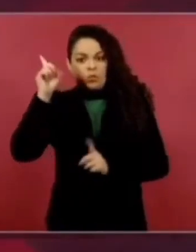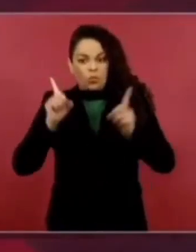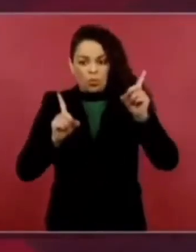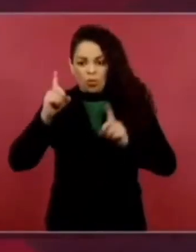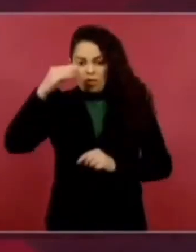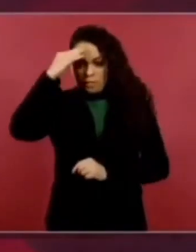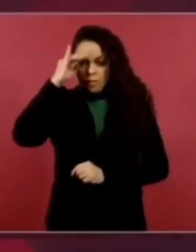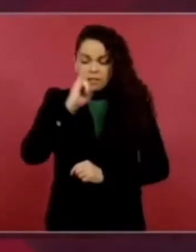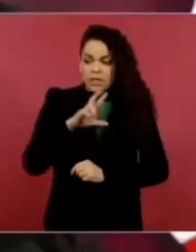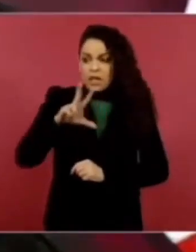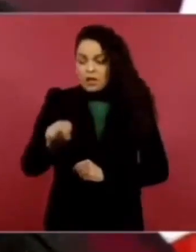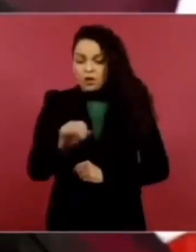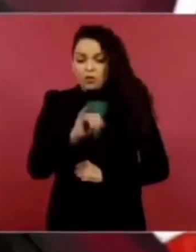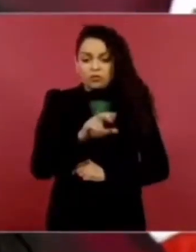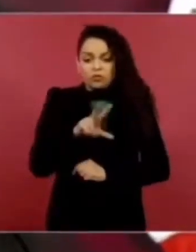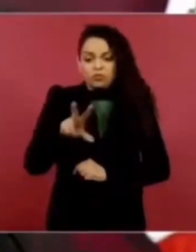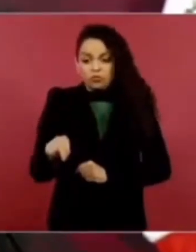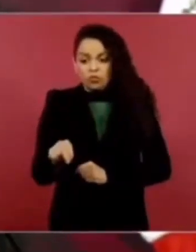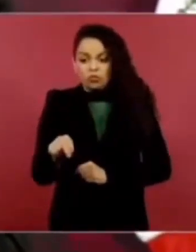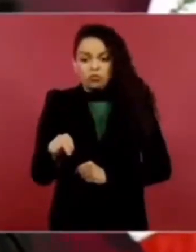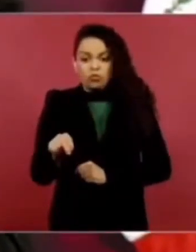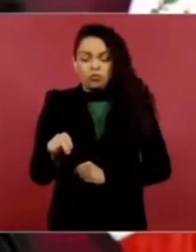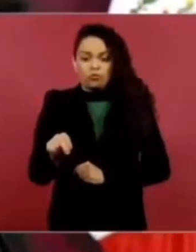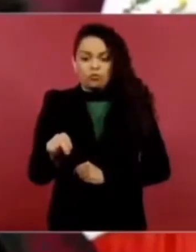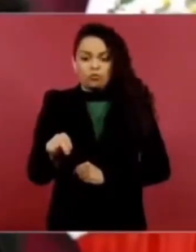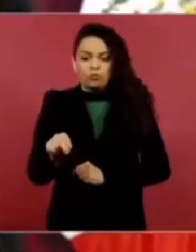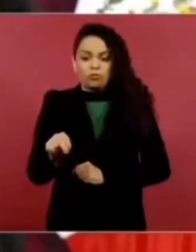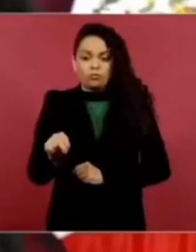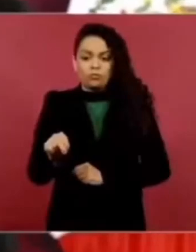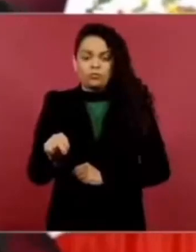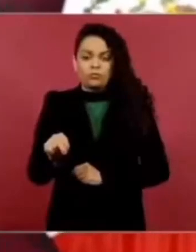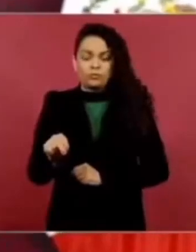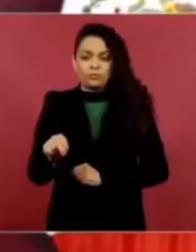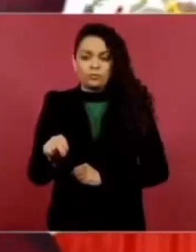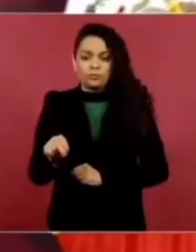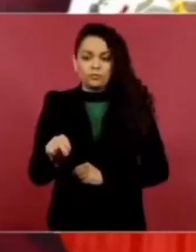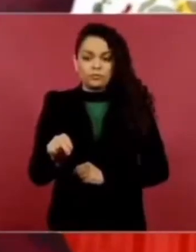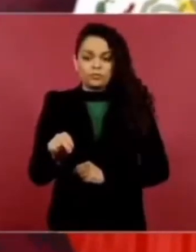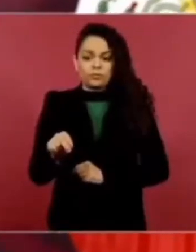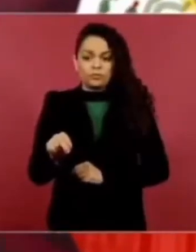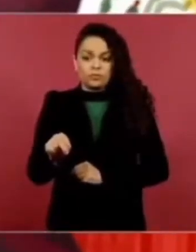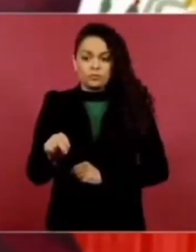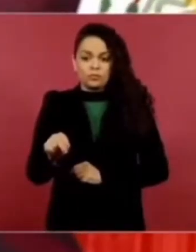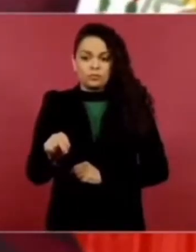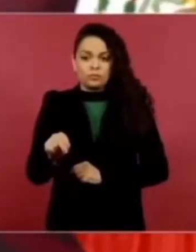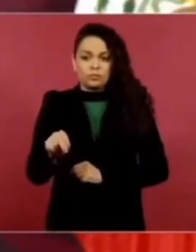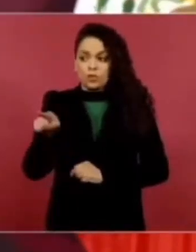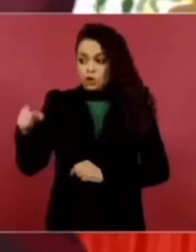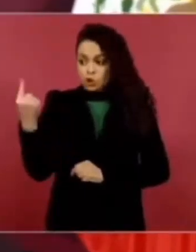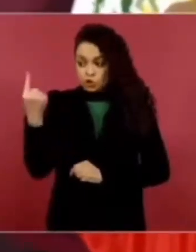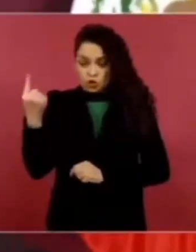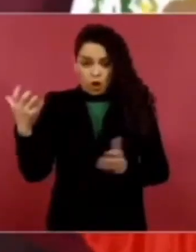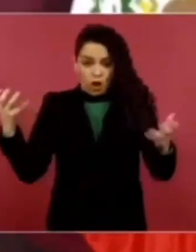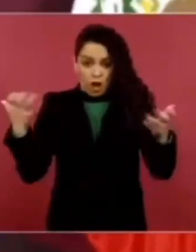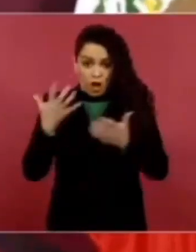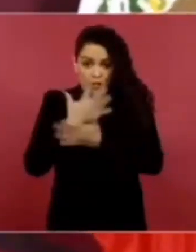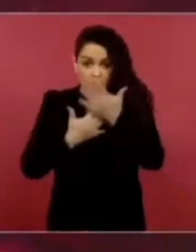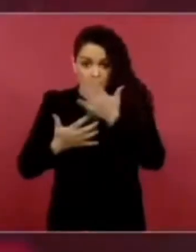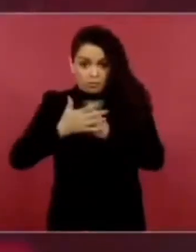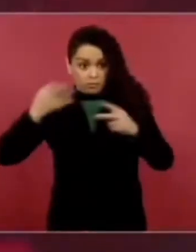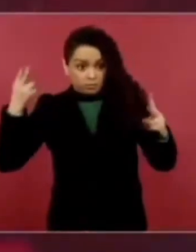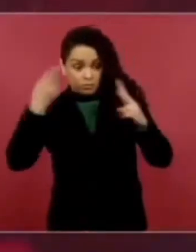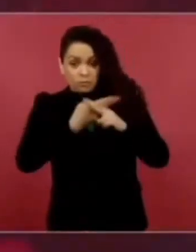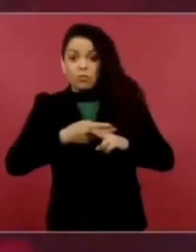asesino solitario, o habían participado otros, quienes estaban